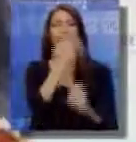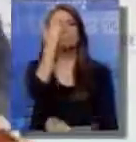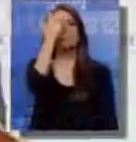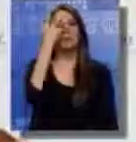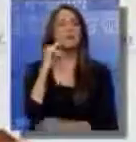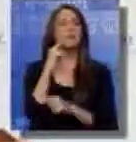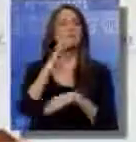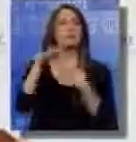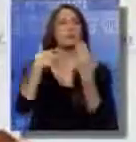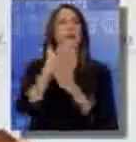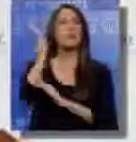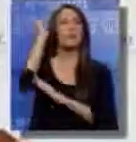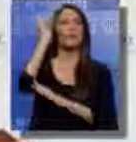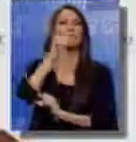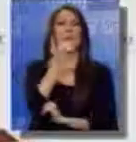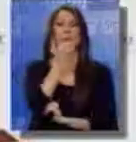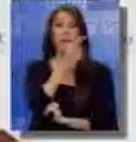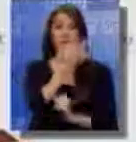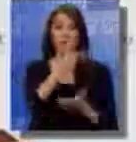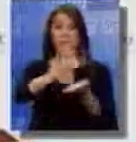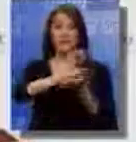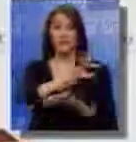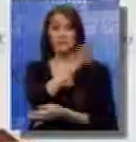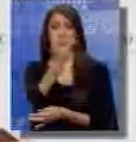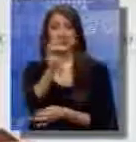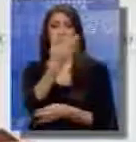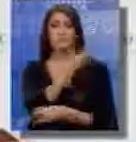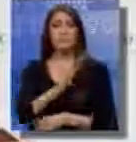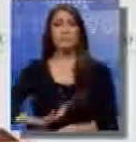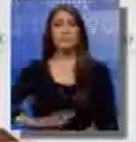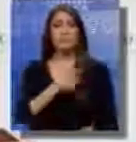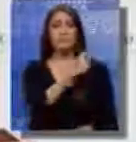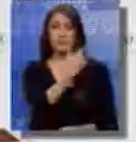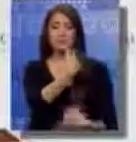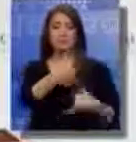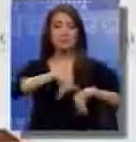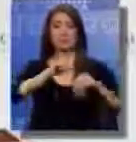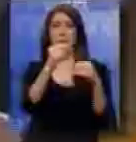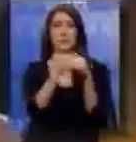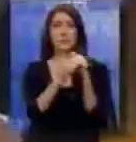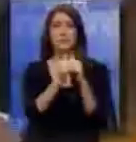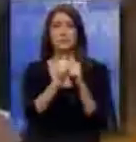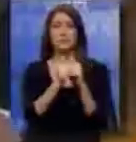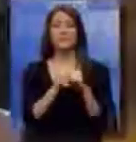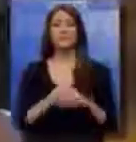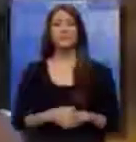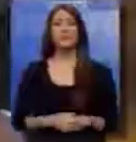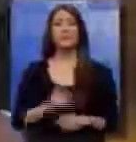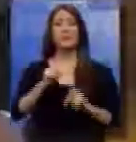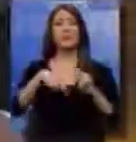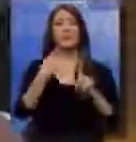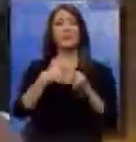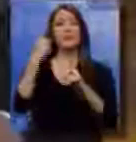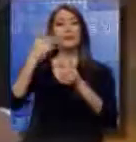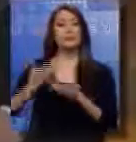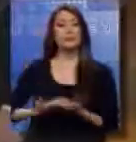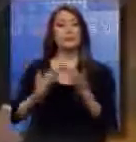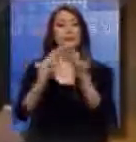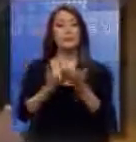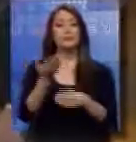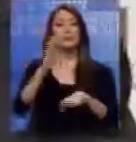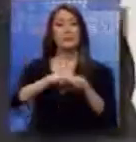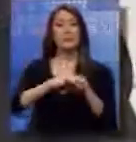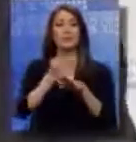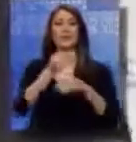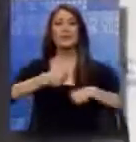Este señor en el 2021 quiere ser candidato. Habrá tiempo suficiente para probar quién dijo la verdad. Referente a la propuesta que permitirá regular la plusvalía,